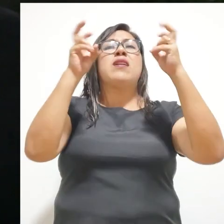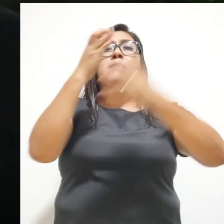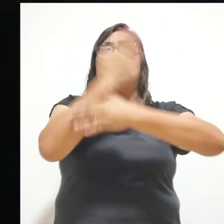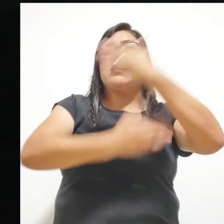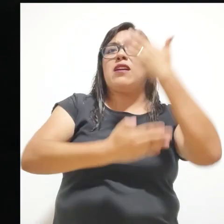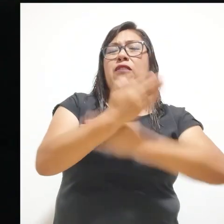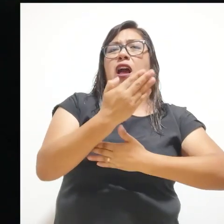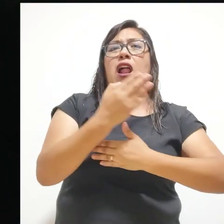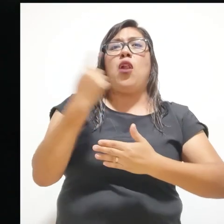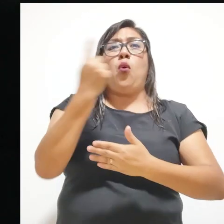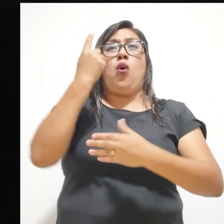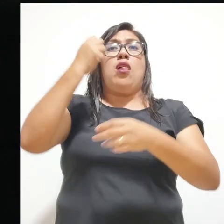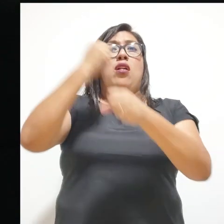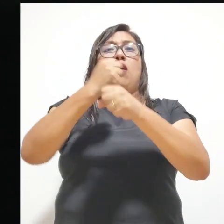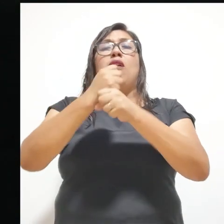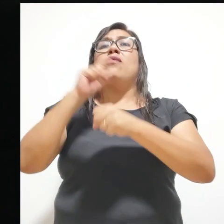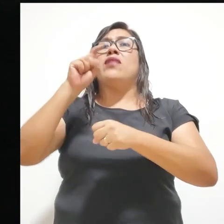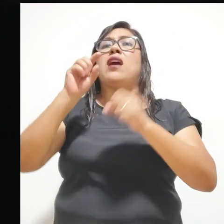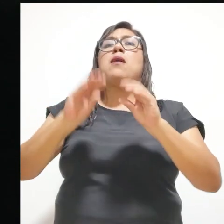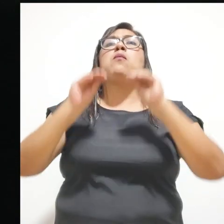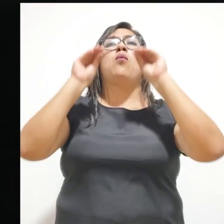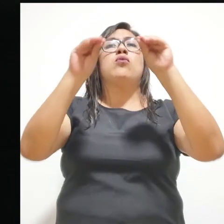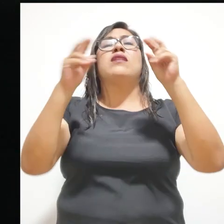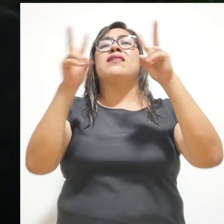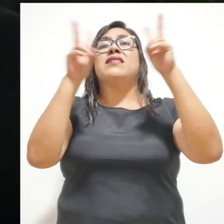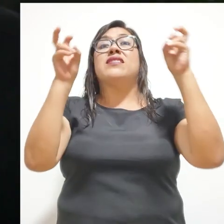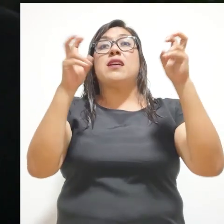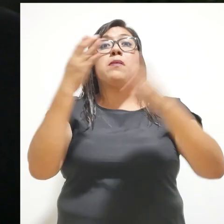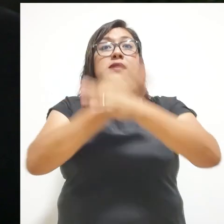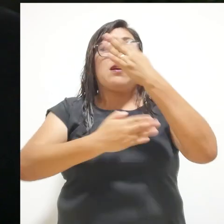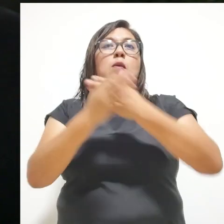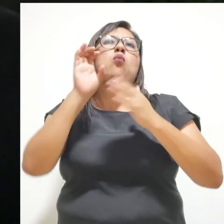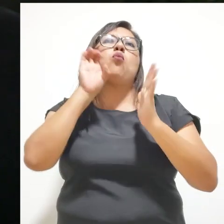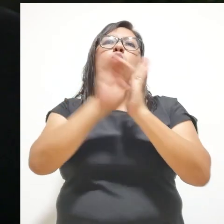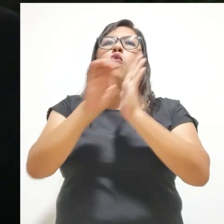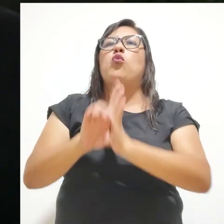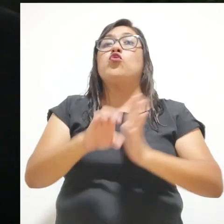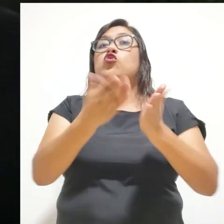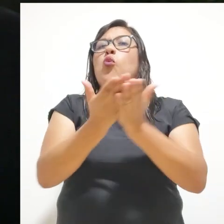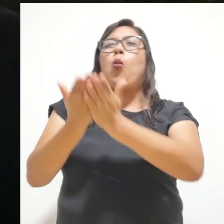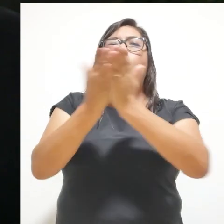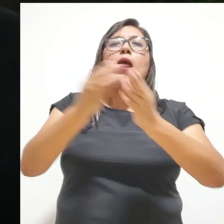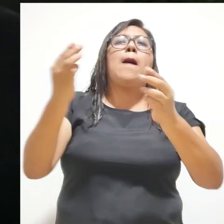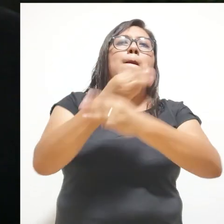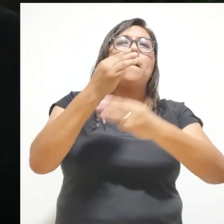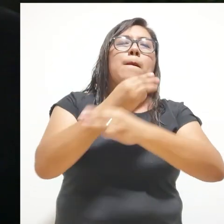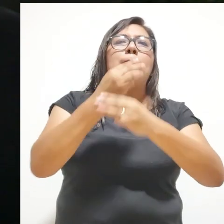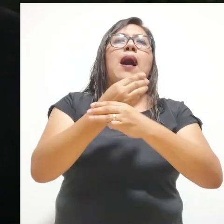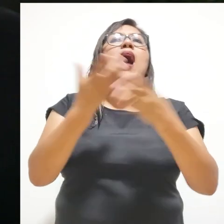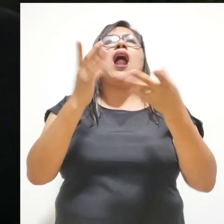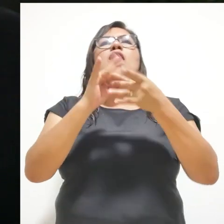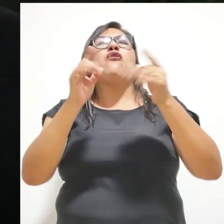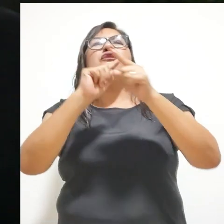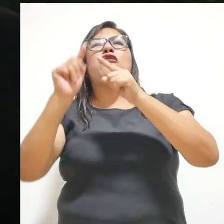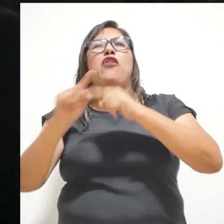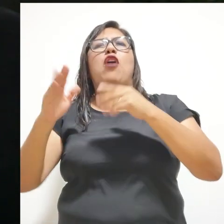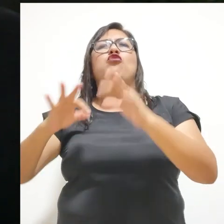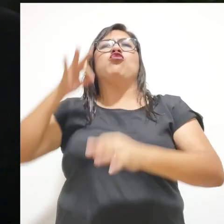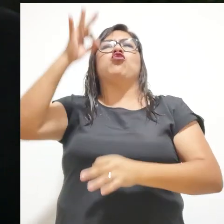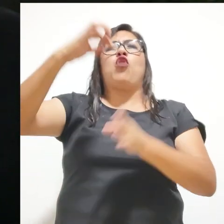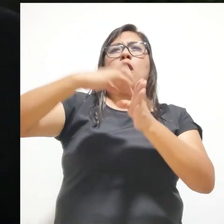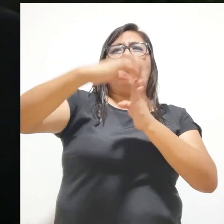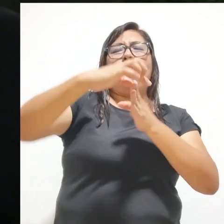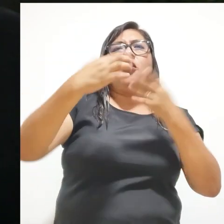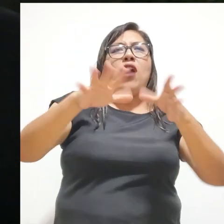hacer un trabajo no, incluir una materia en discapacidad como lo es matemática e historia para que salgan en el futuro